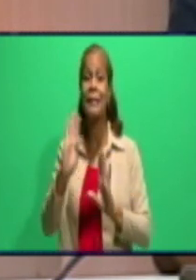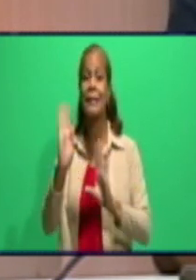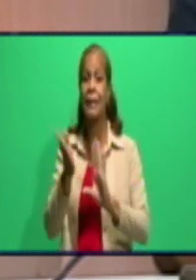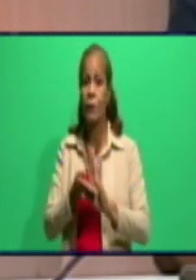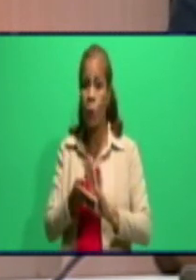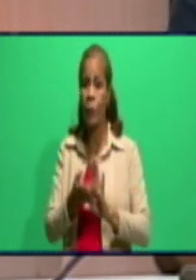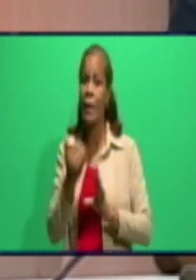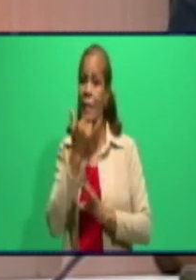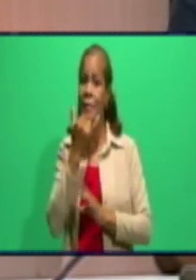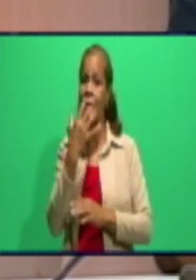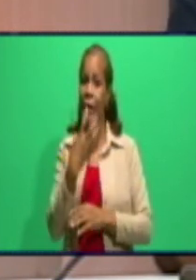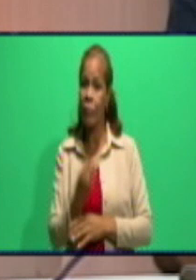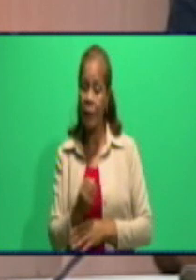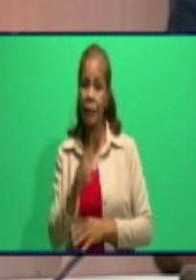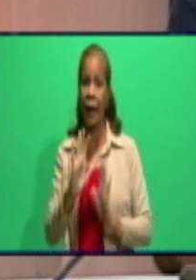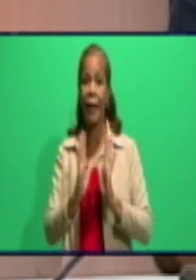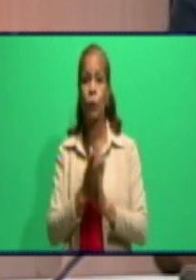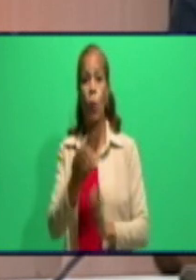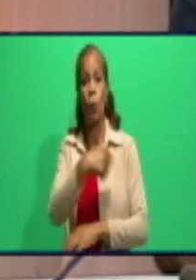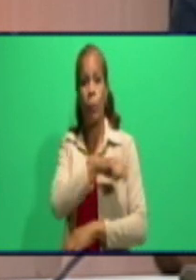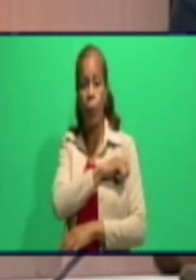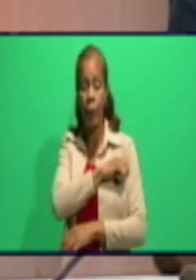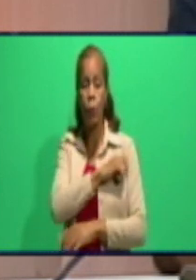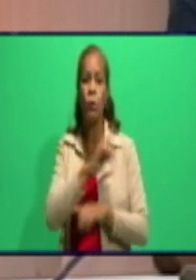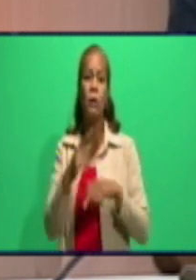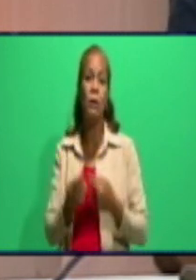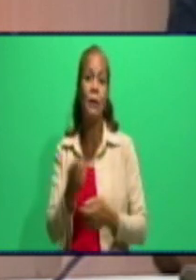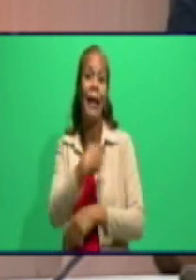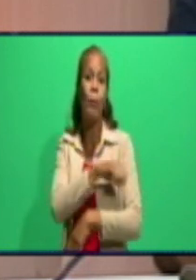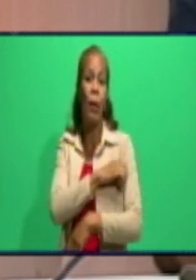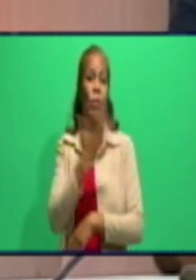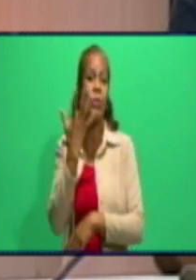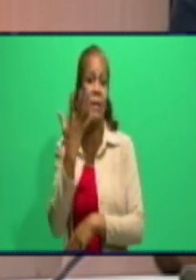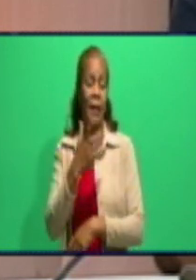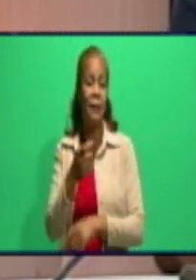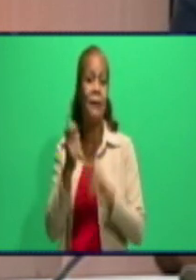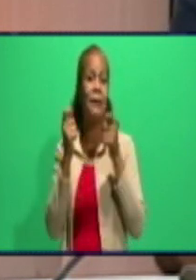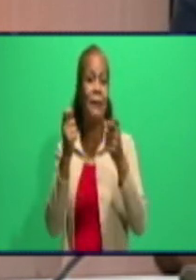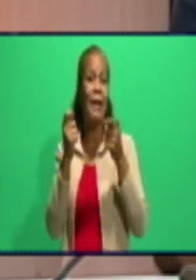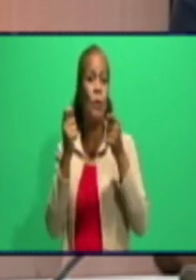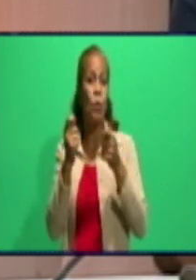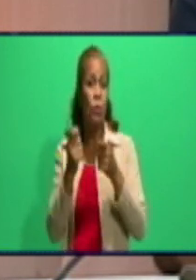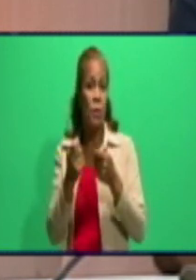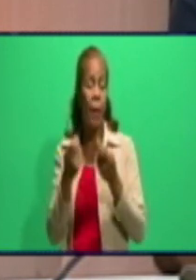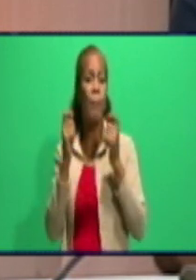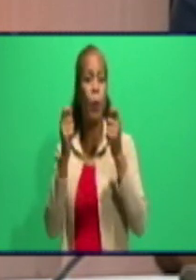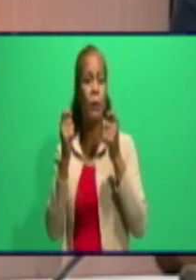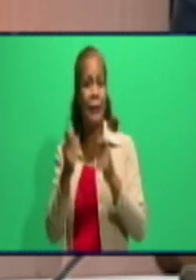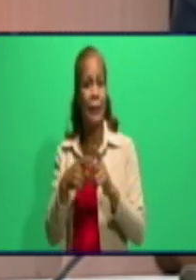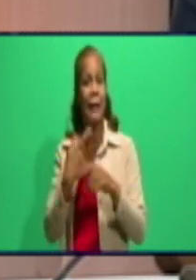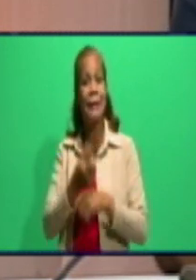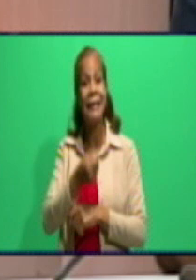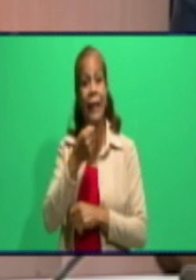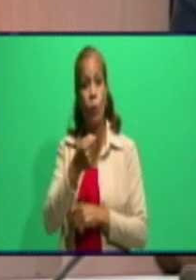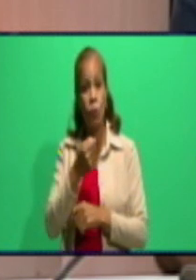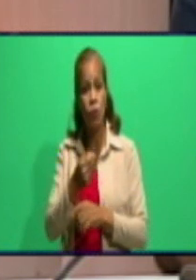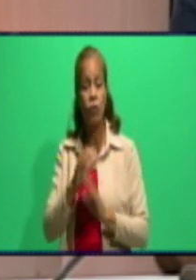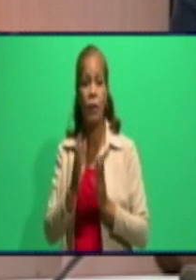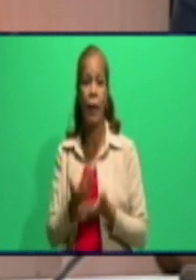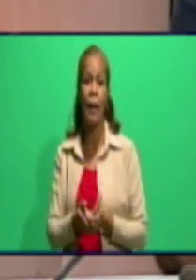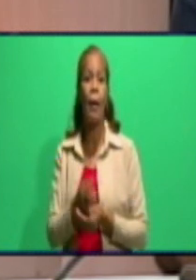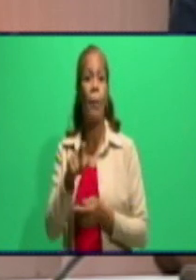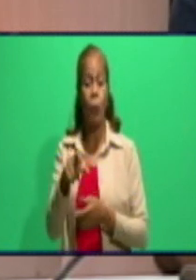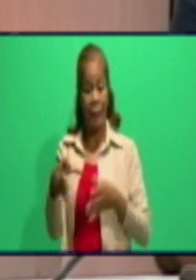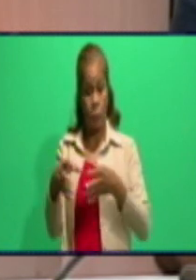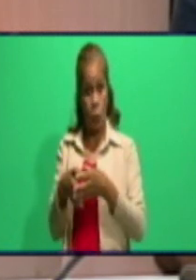gente está, denuncia constantemente, y que las administraciones de estos lugares, también tienen equipos fiscalizadores que